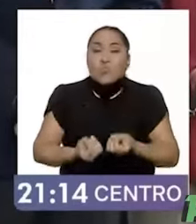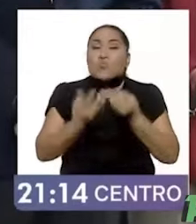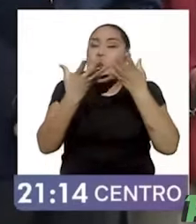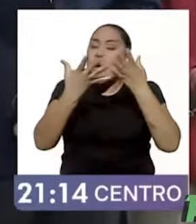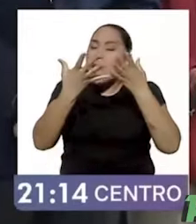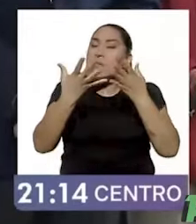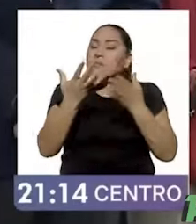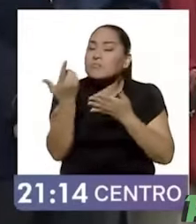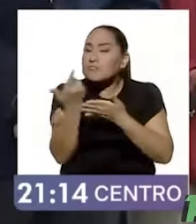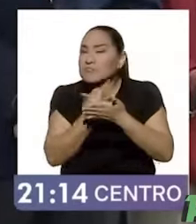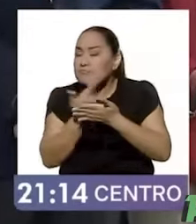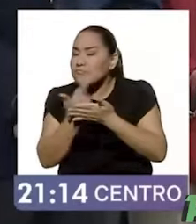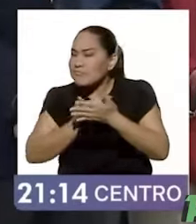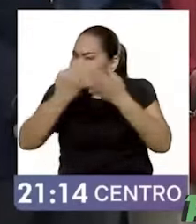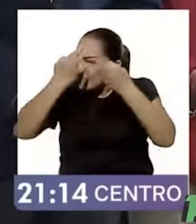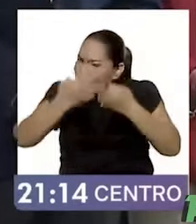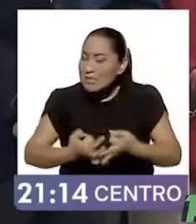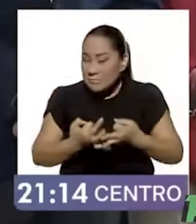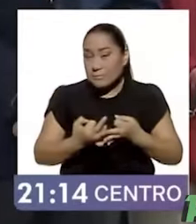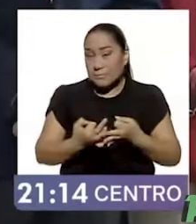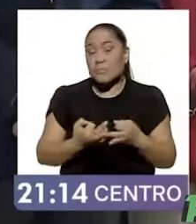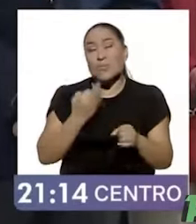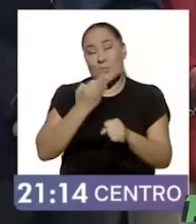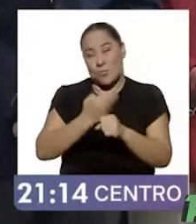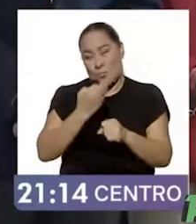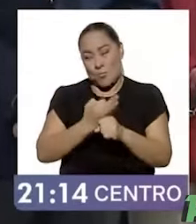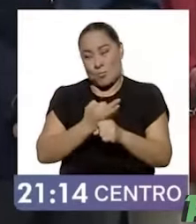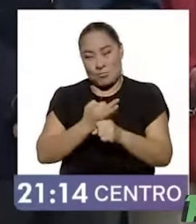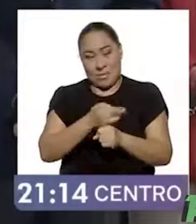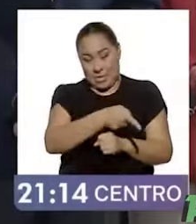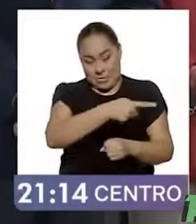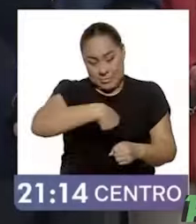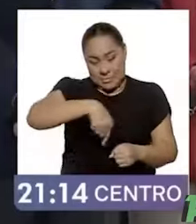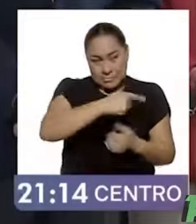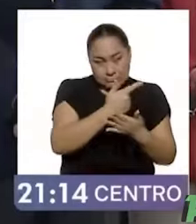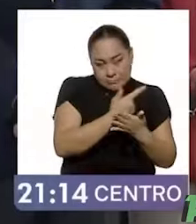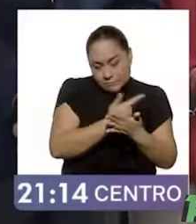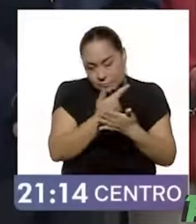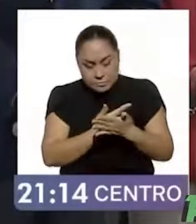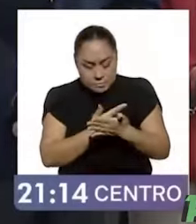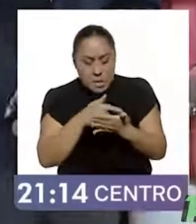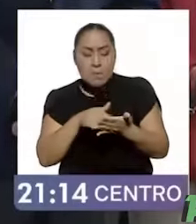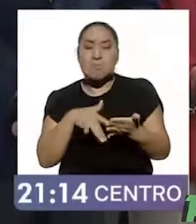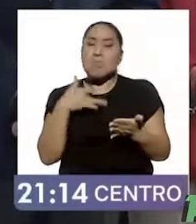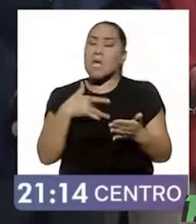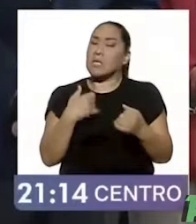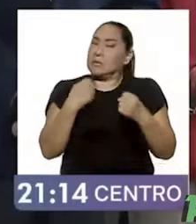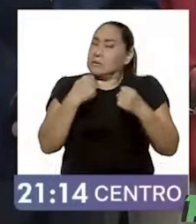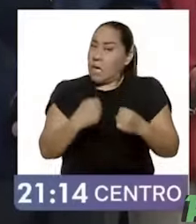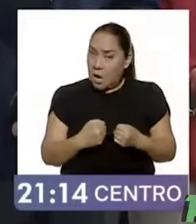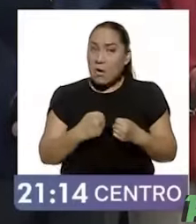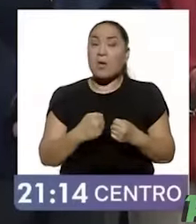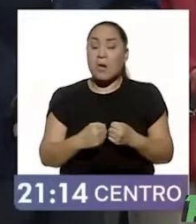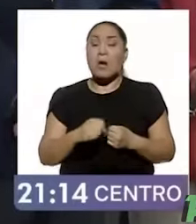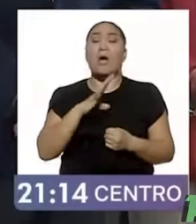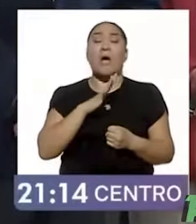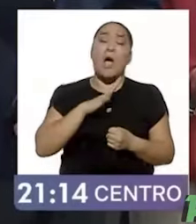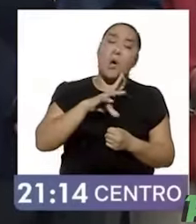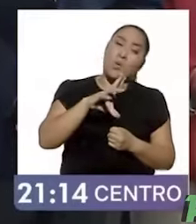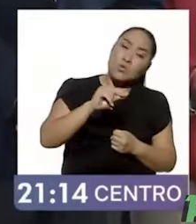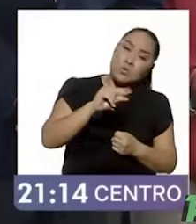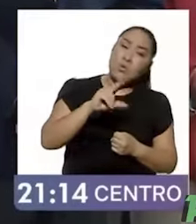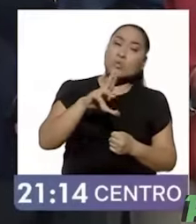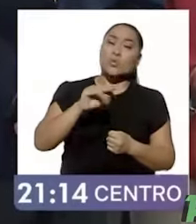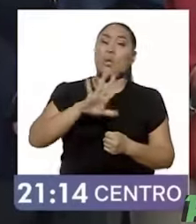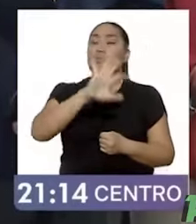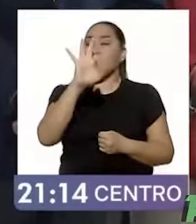oficiales, porque en las mediciones y en los conteos que tenemos estamos consolidados. Hay votaciones de ochentas y ochenta y